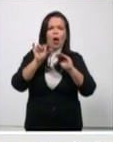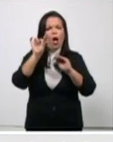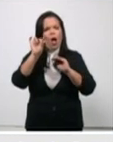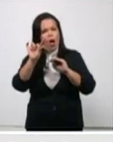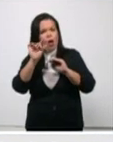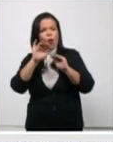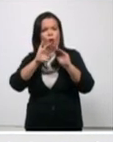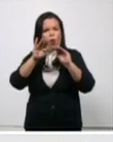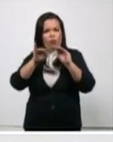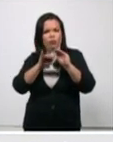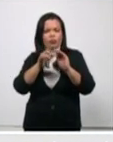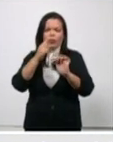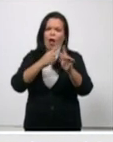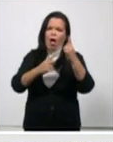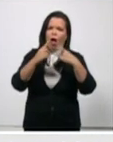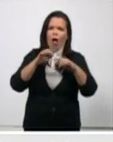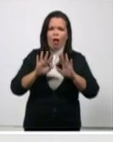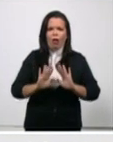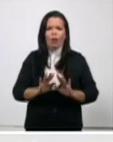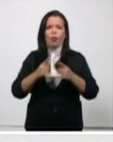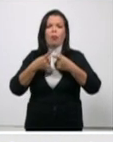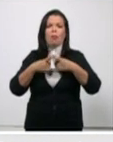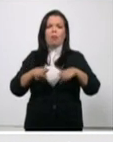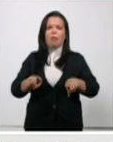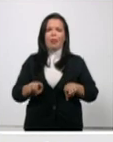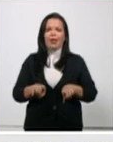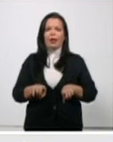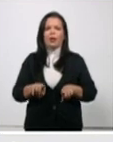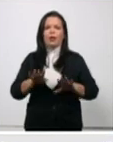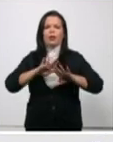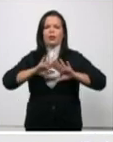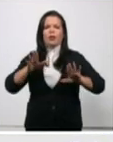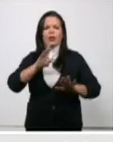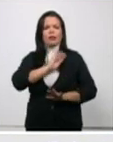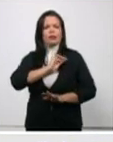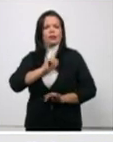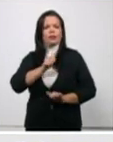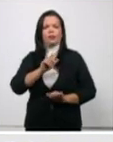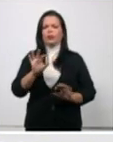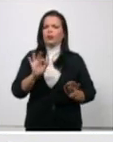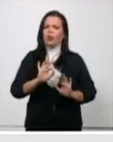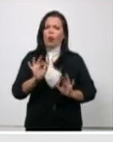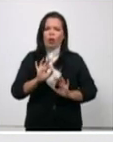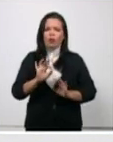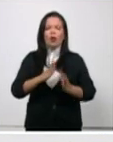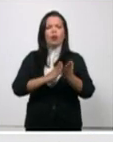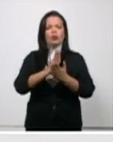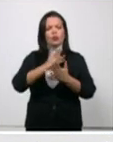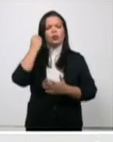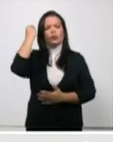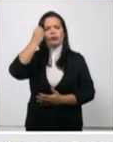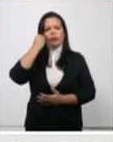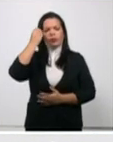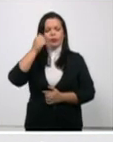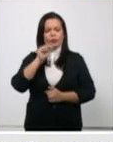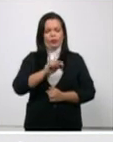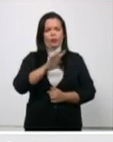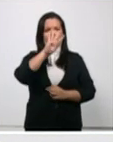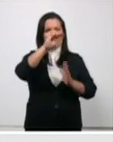pero nada nada sea todavía muy elevada de esos 4 mil 748